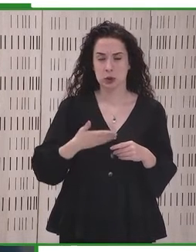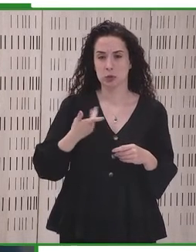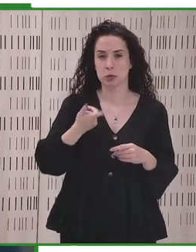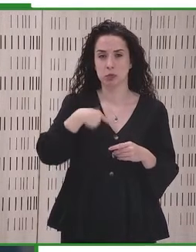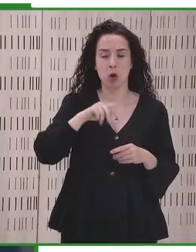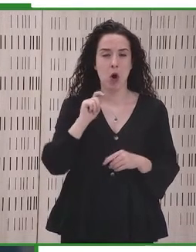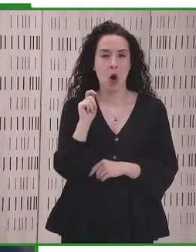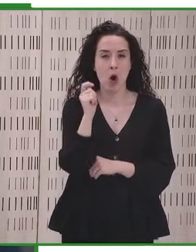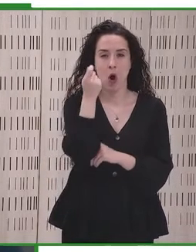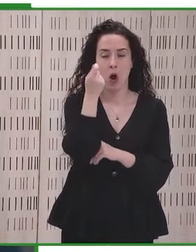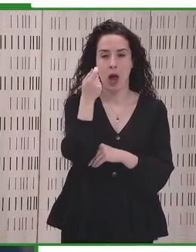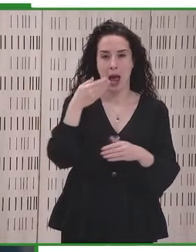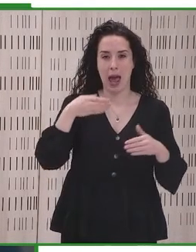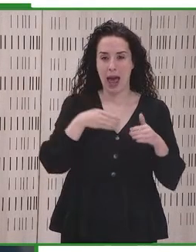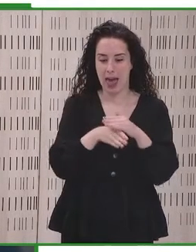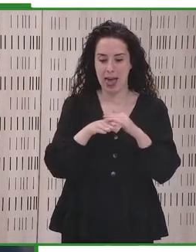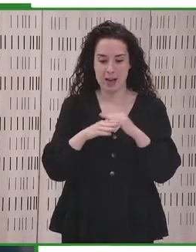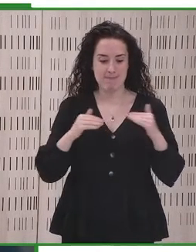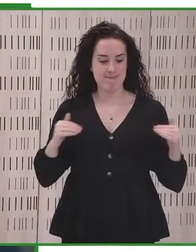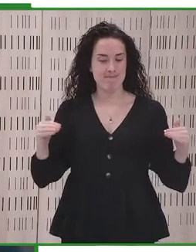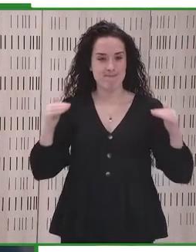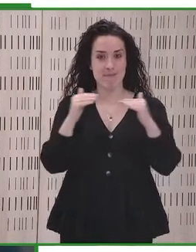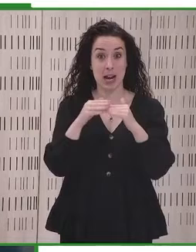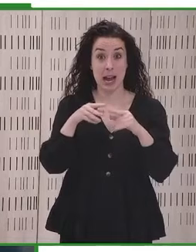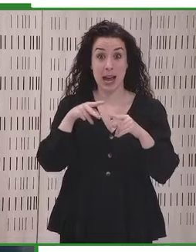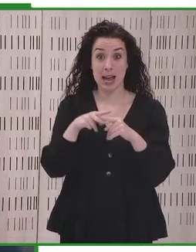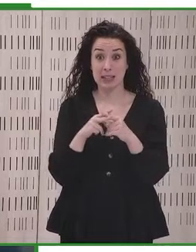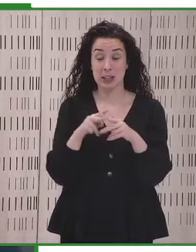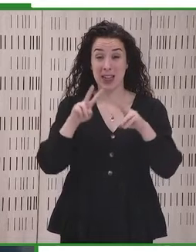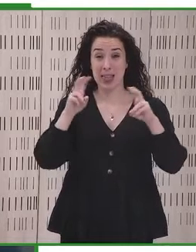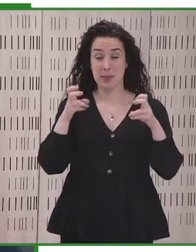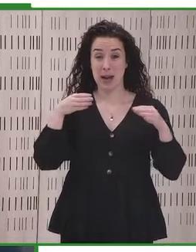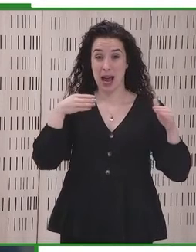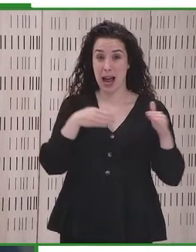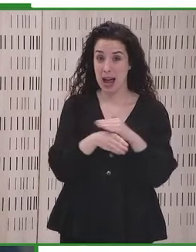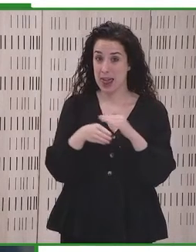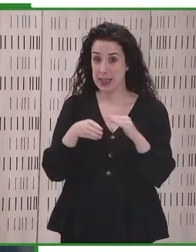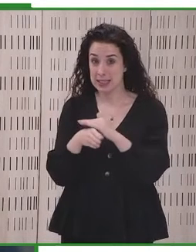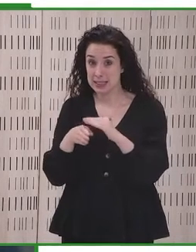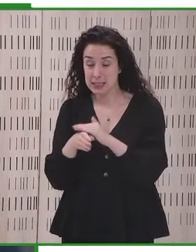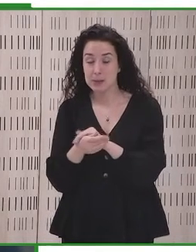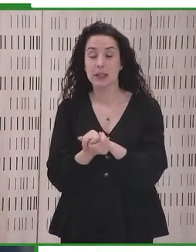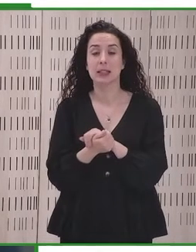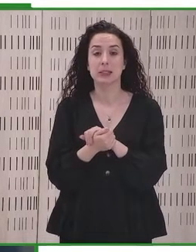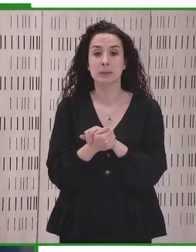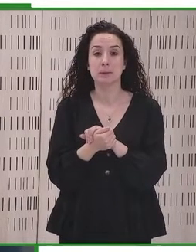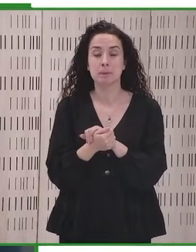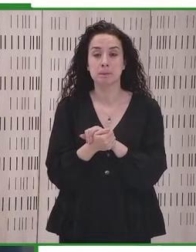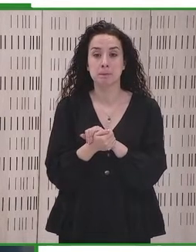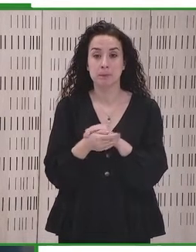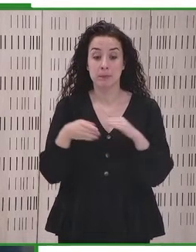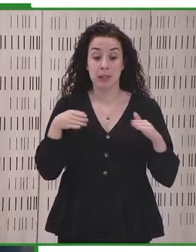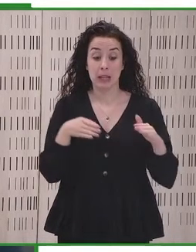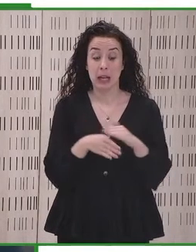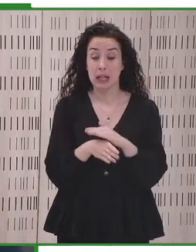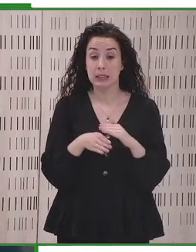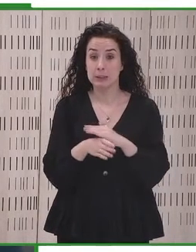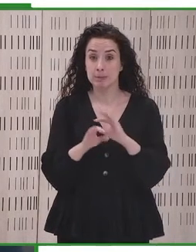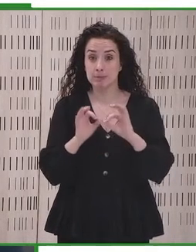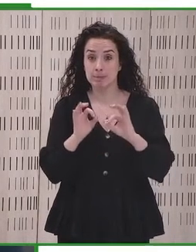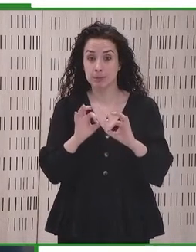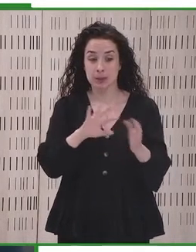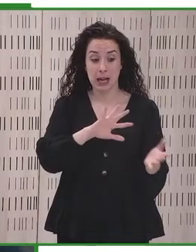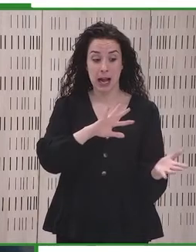y en el protocolo facultativo de la Convención de las Naciones Unidas. Se trata de un instrumento